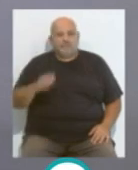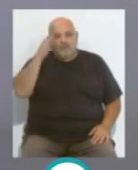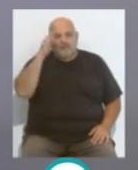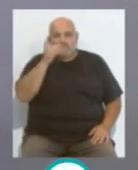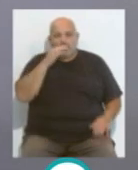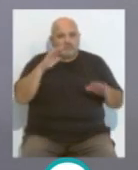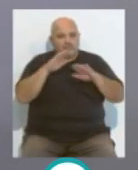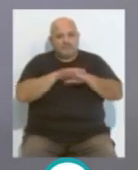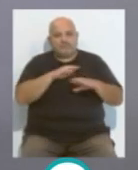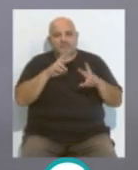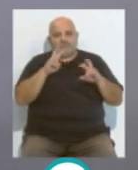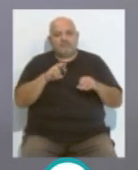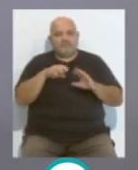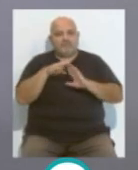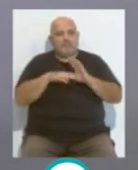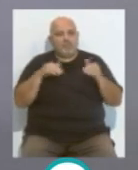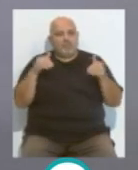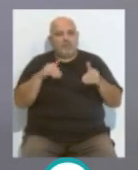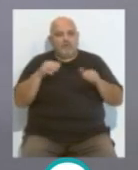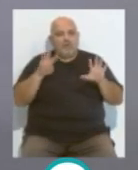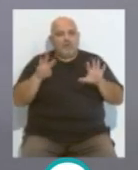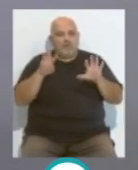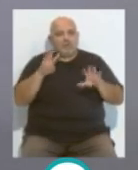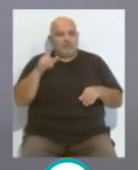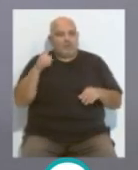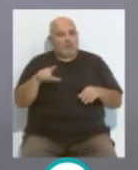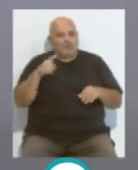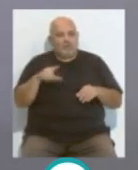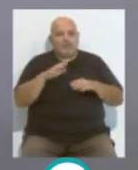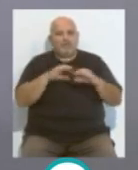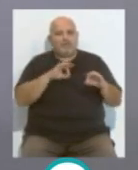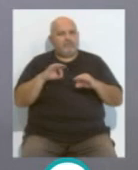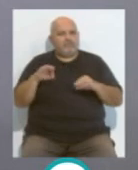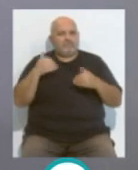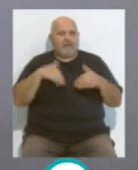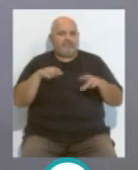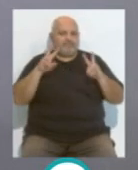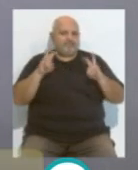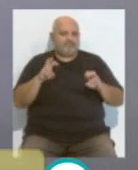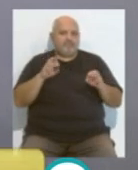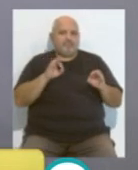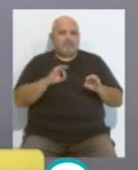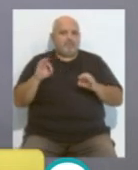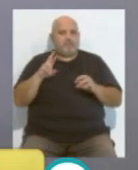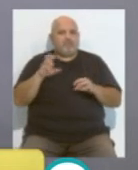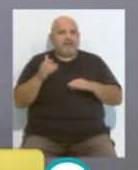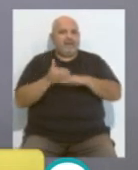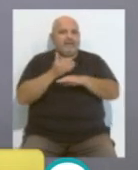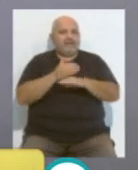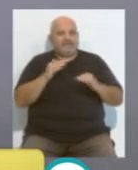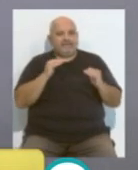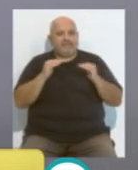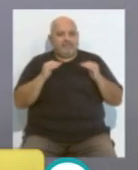Hola, muy buenas noches. Ya estamos en este jueves 8 de julio, preparando aquí ya esa pretemporada que,